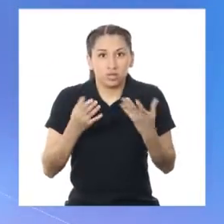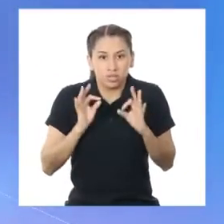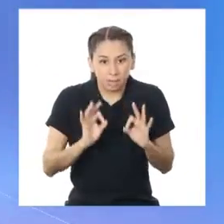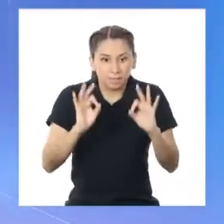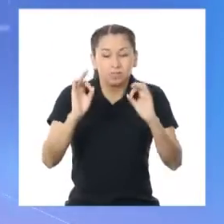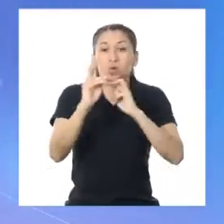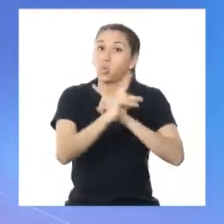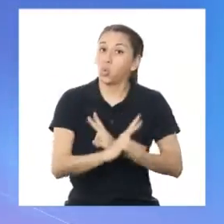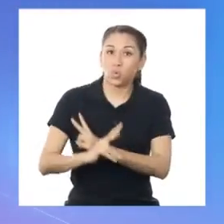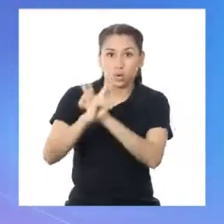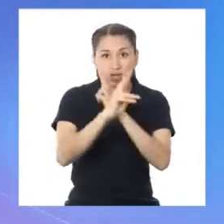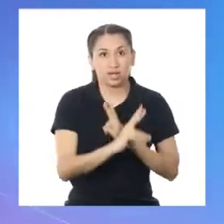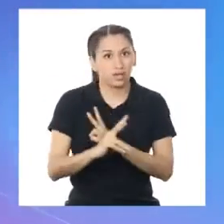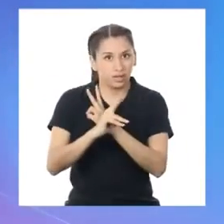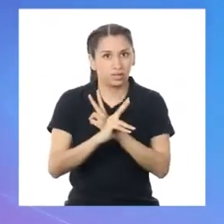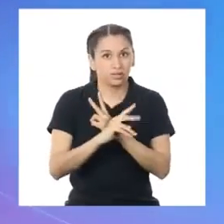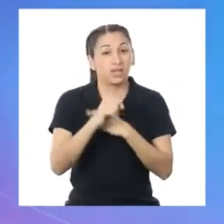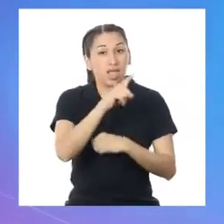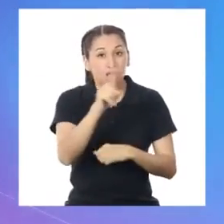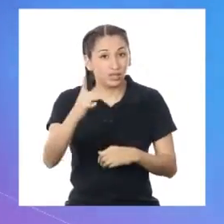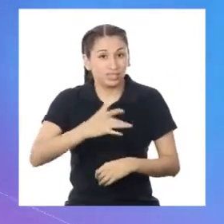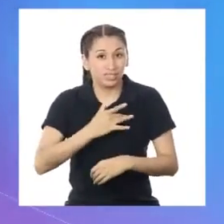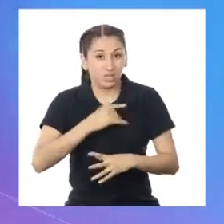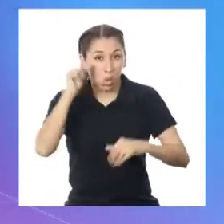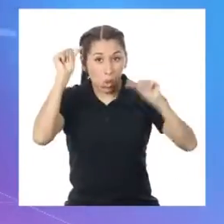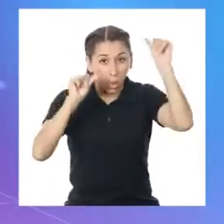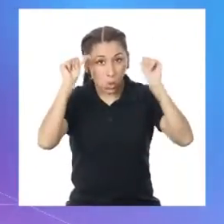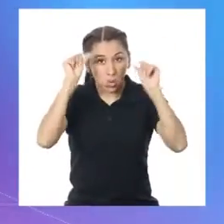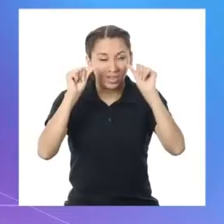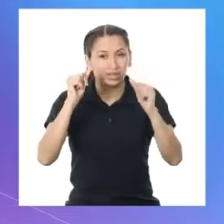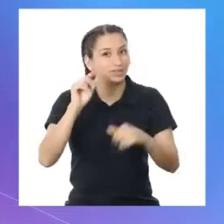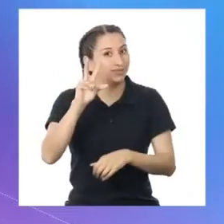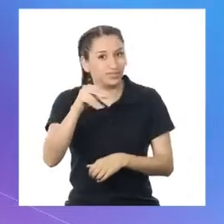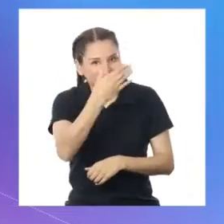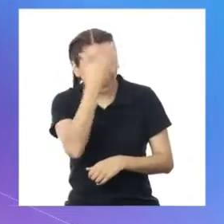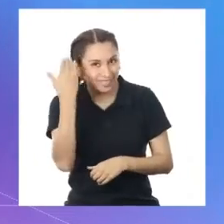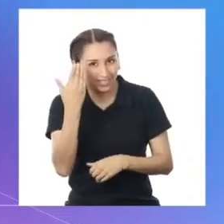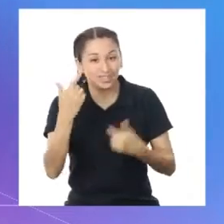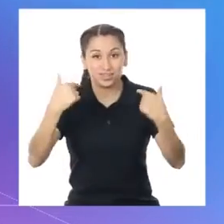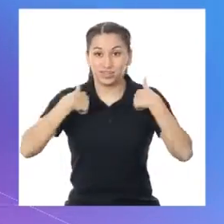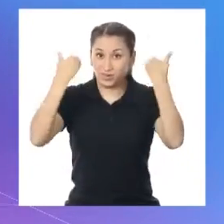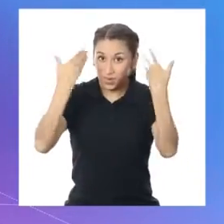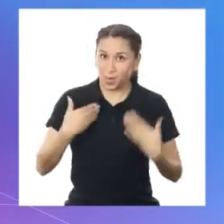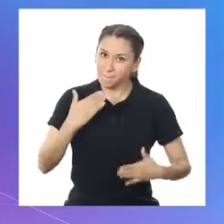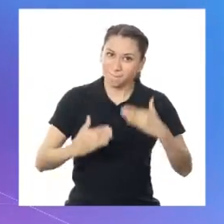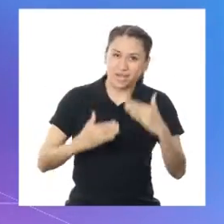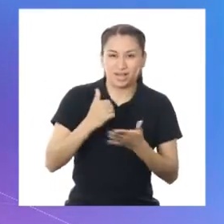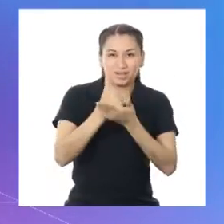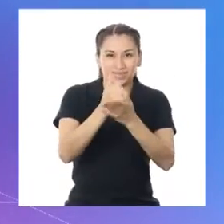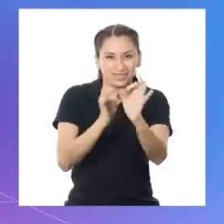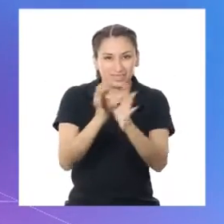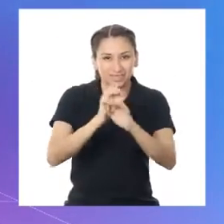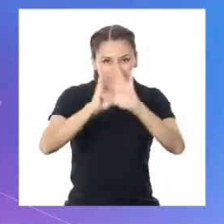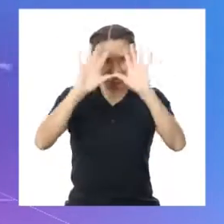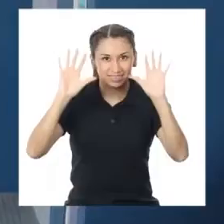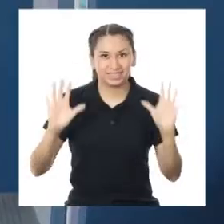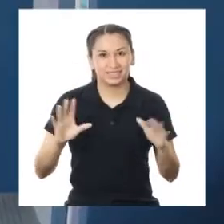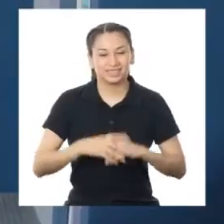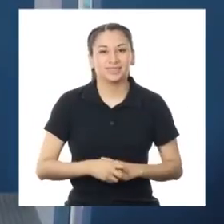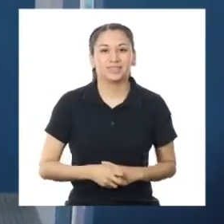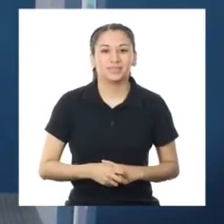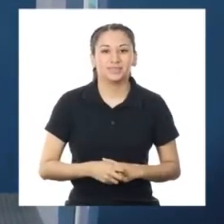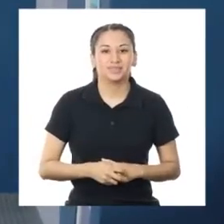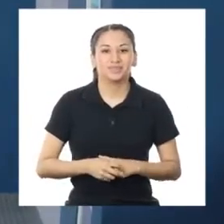realizan con cuidado. Y si tienen dudas, no se olviden que Macabot lo explica.